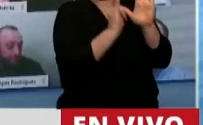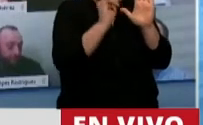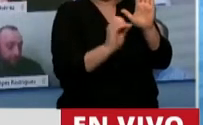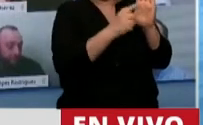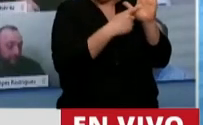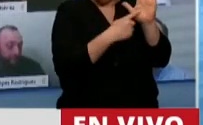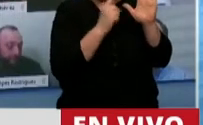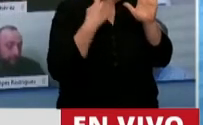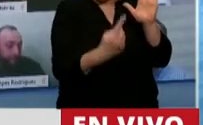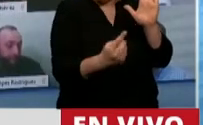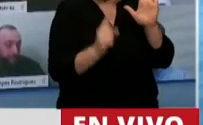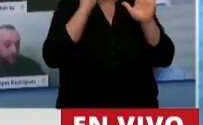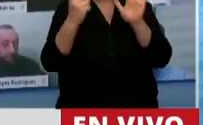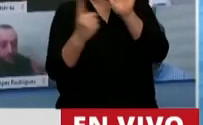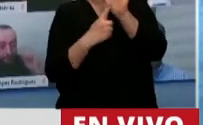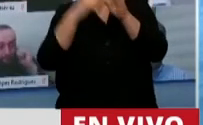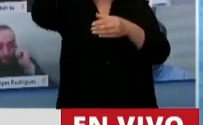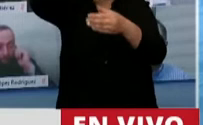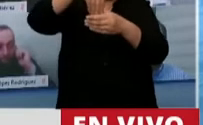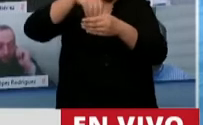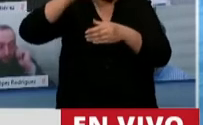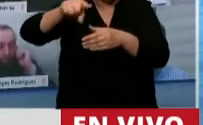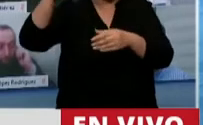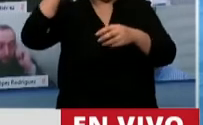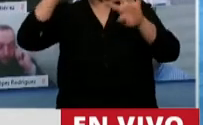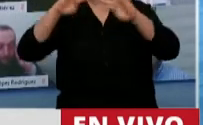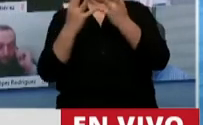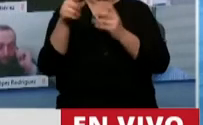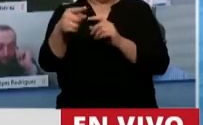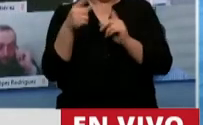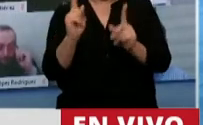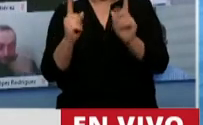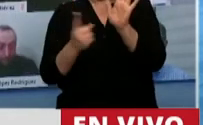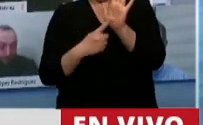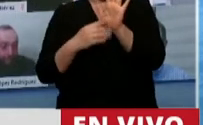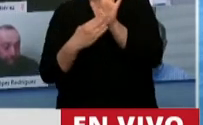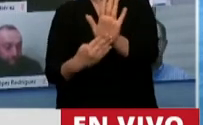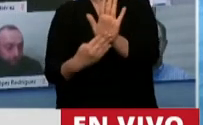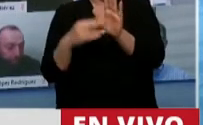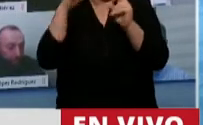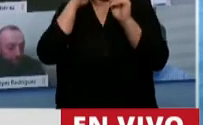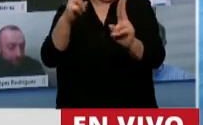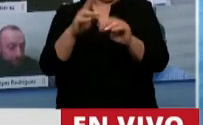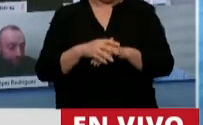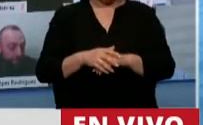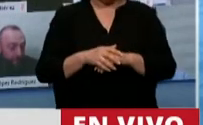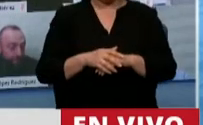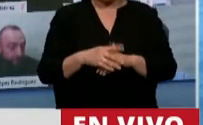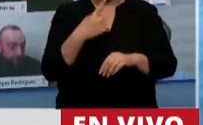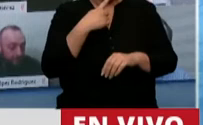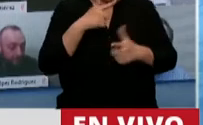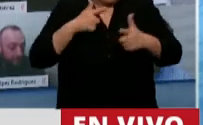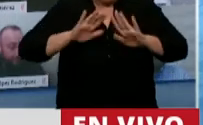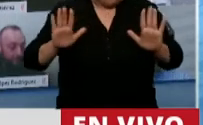establece el reglamento interno de nuestra Cámara de Diputados. Nadie duda de que la